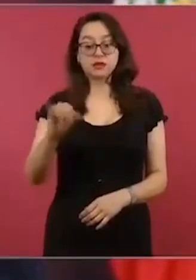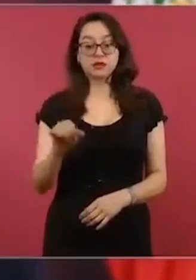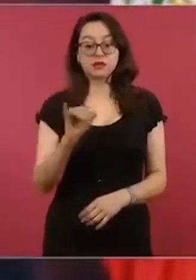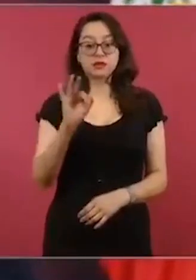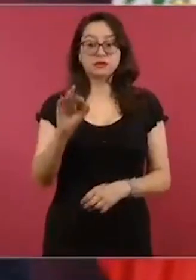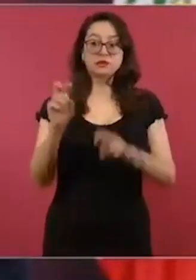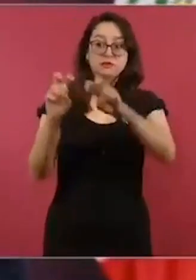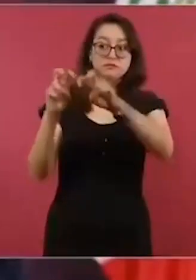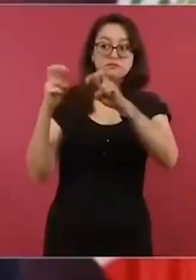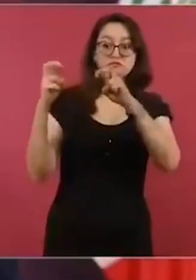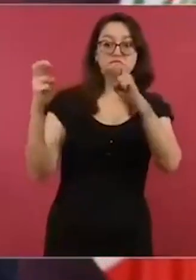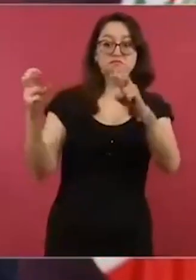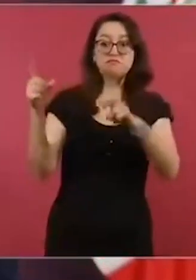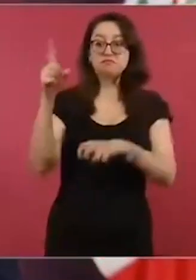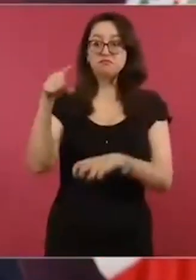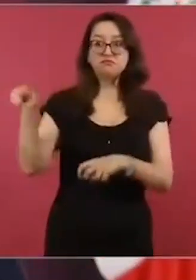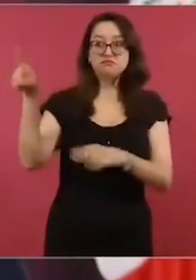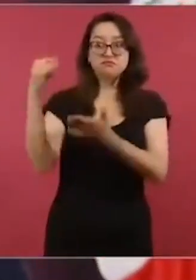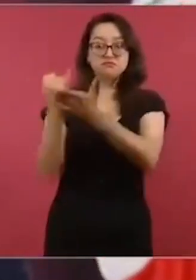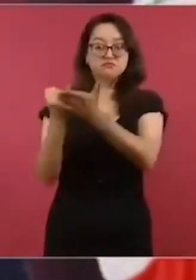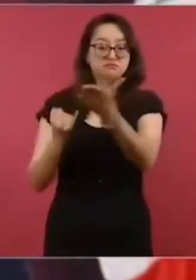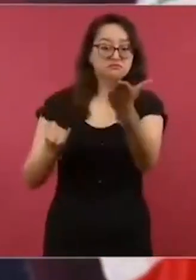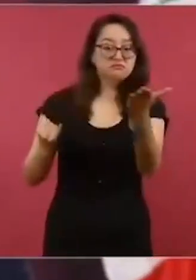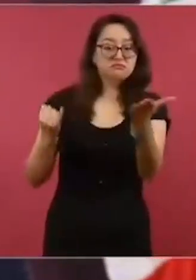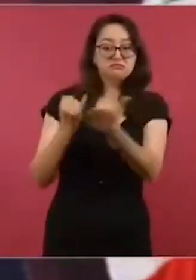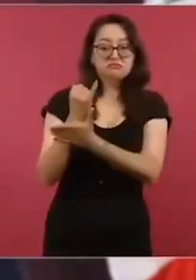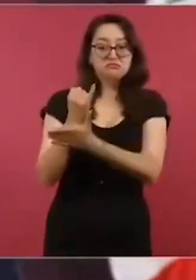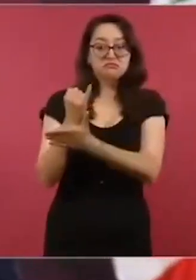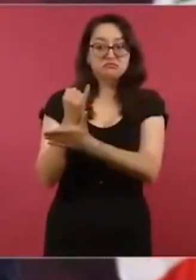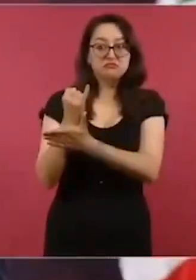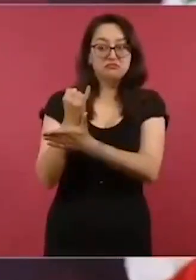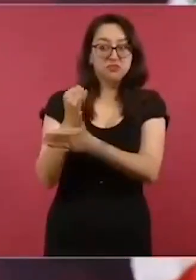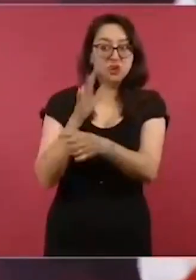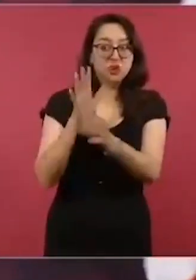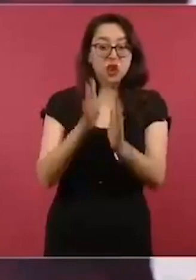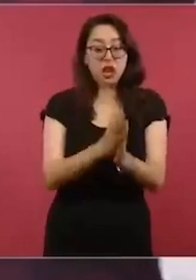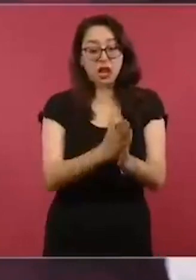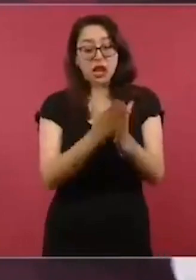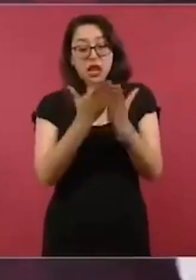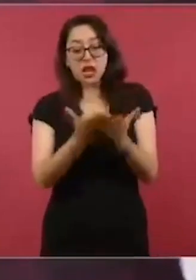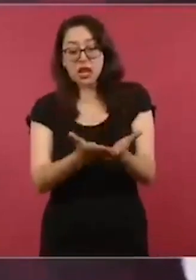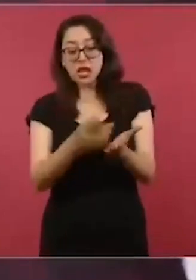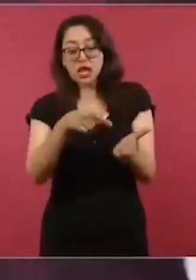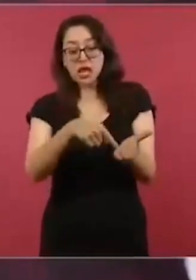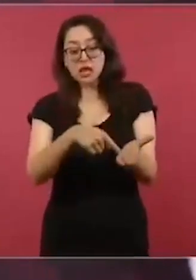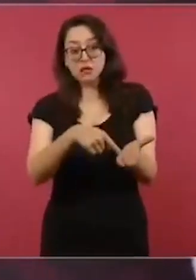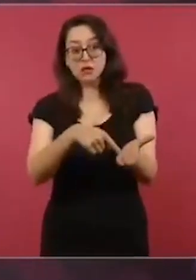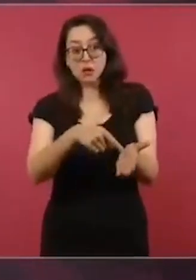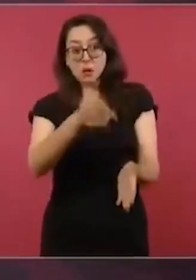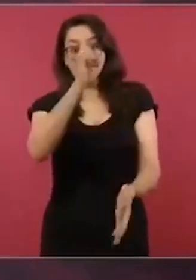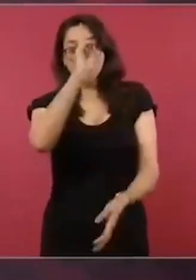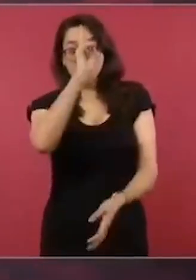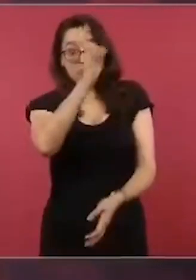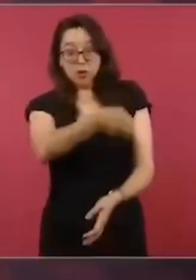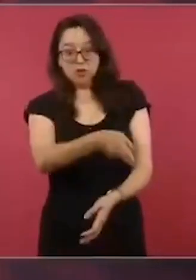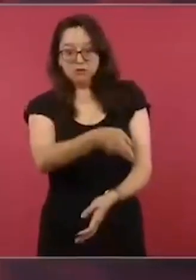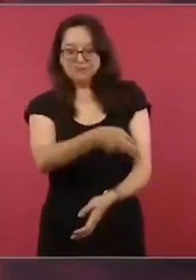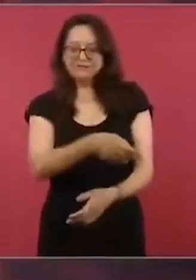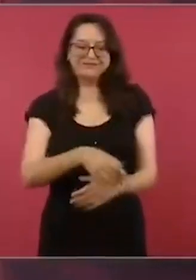no se prohíbe el libro